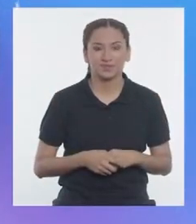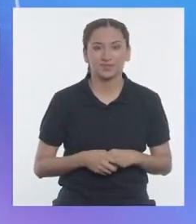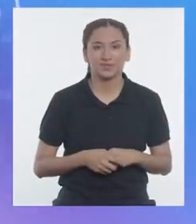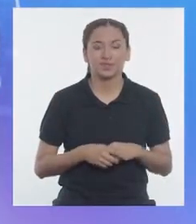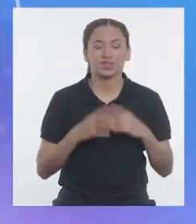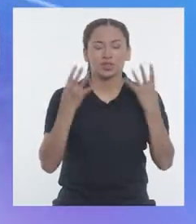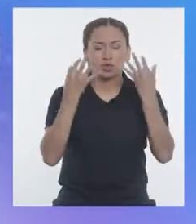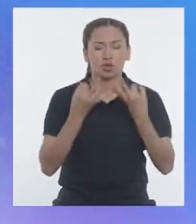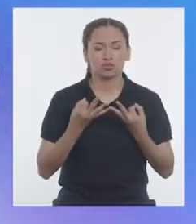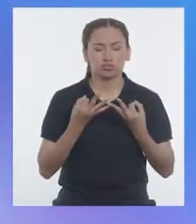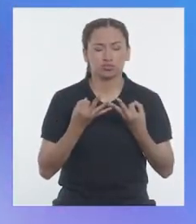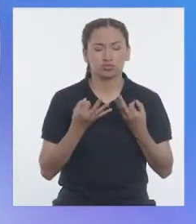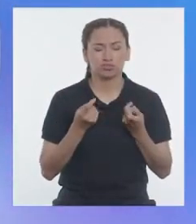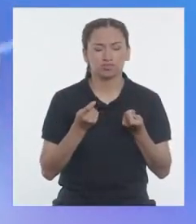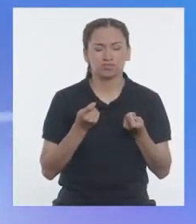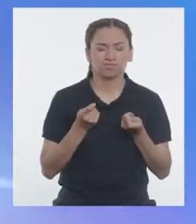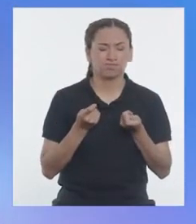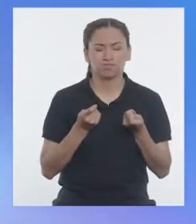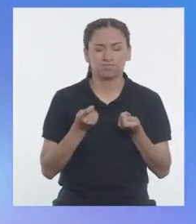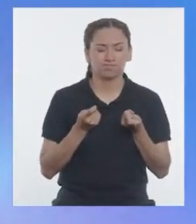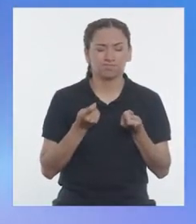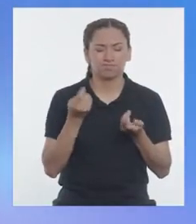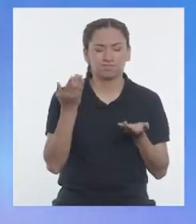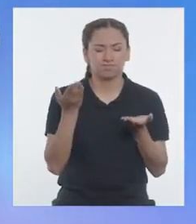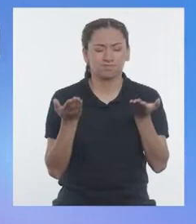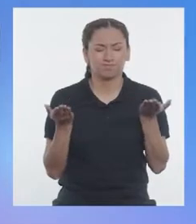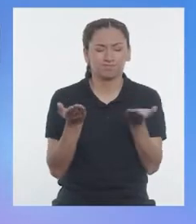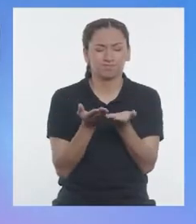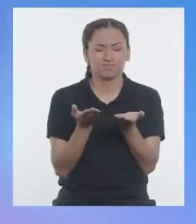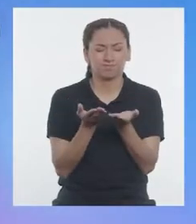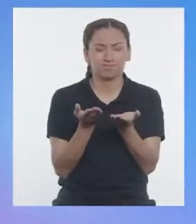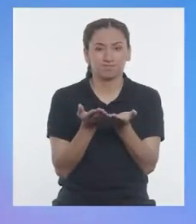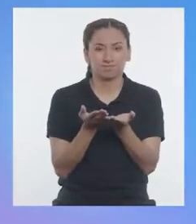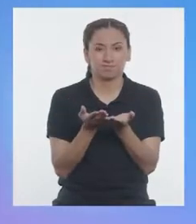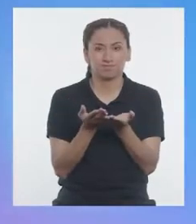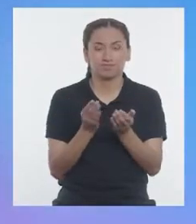¡Control! ¡Y equilibrio!